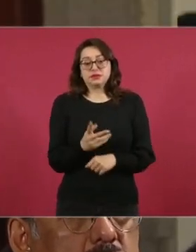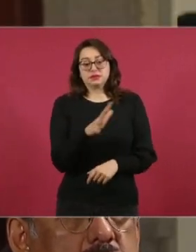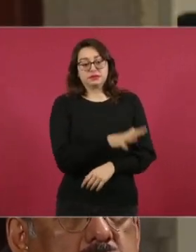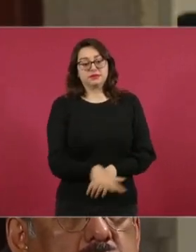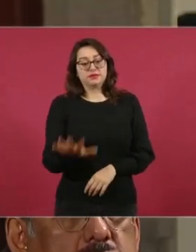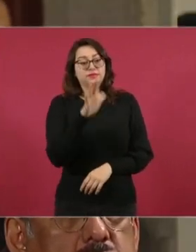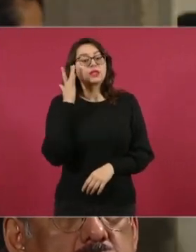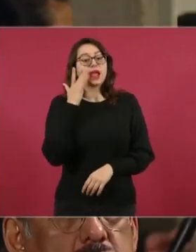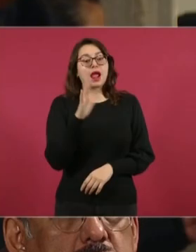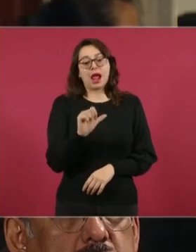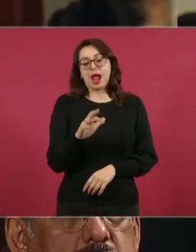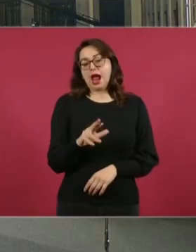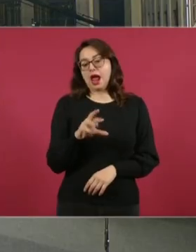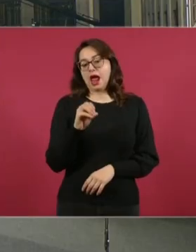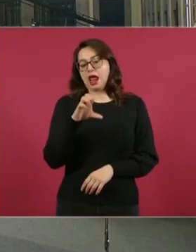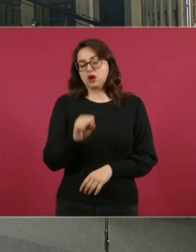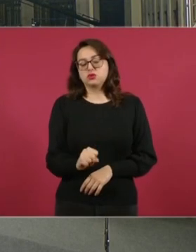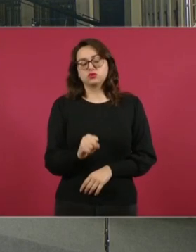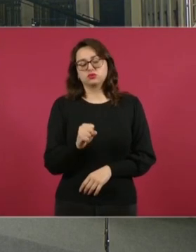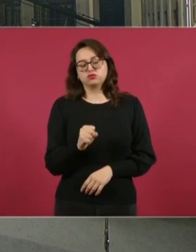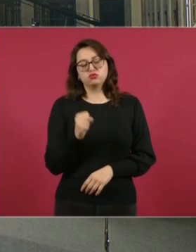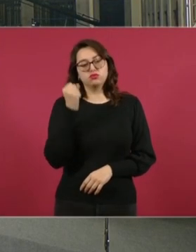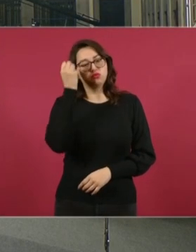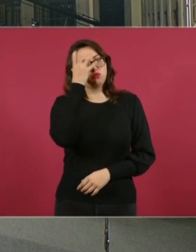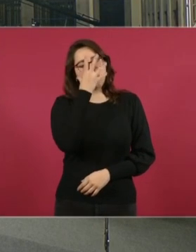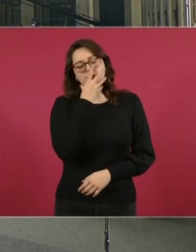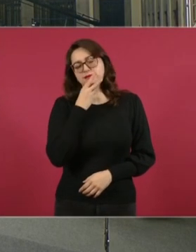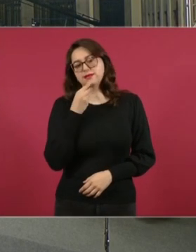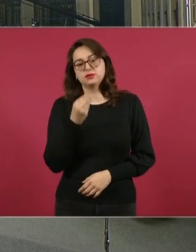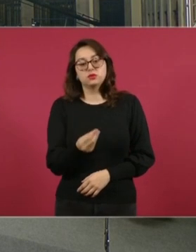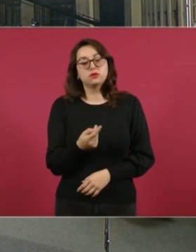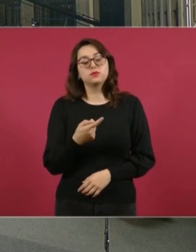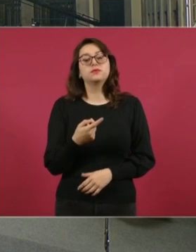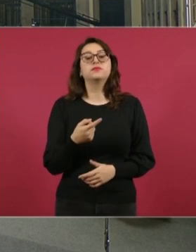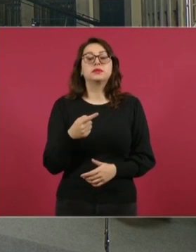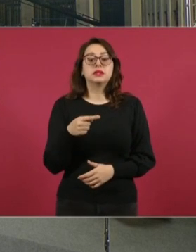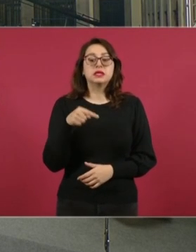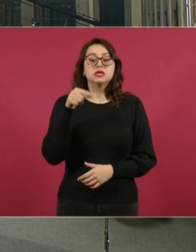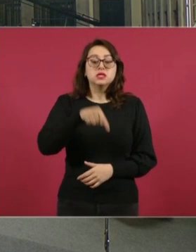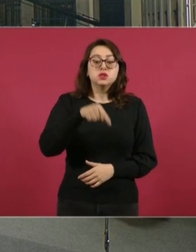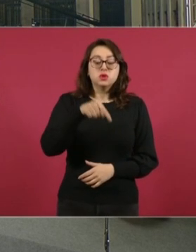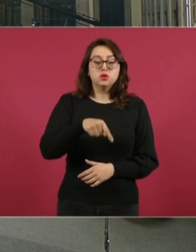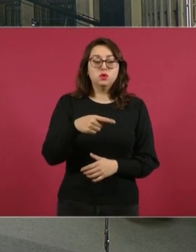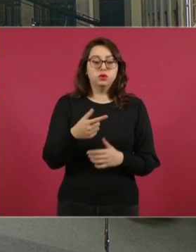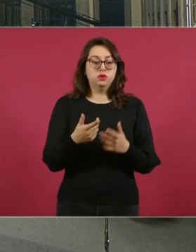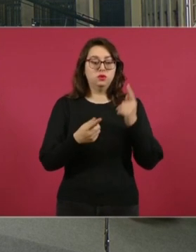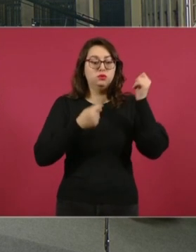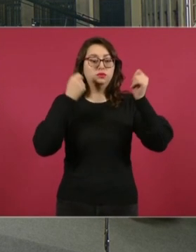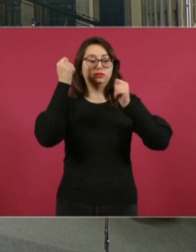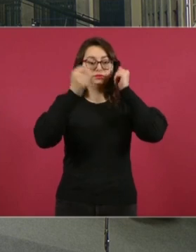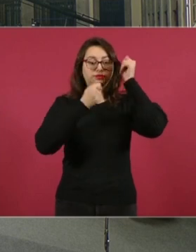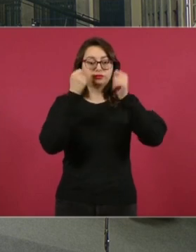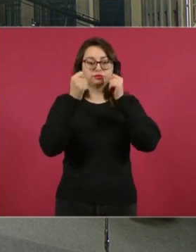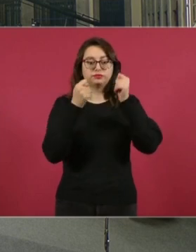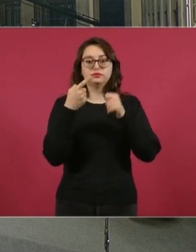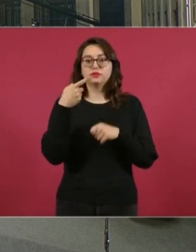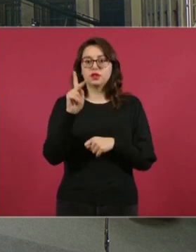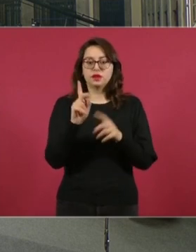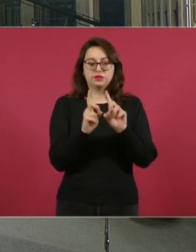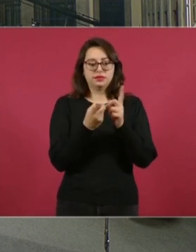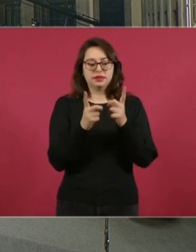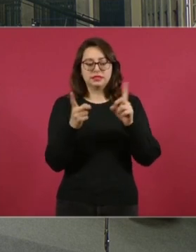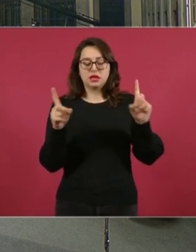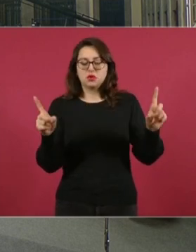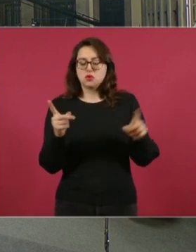Carlos tiene un enfoque particular y aunque es un destino escasamente desarrollado hasta este momento, el